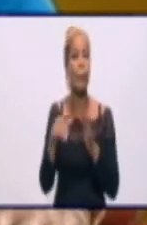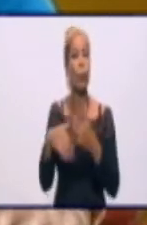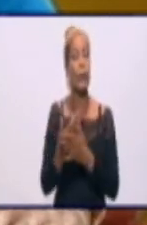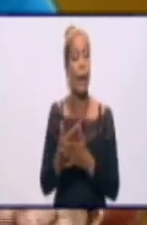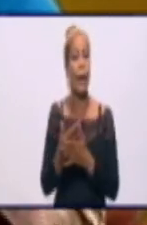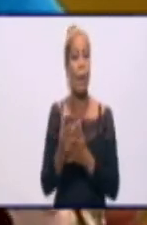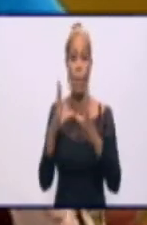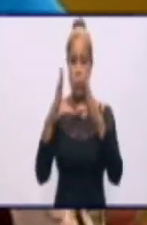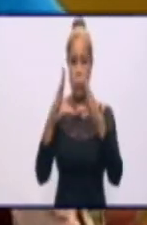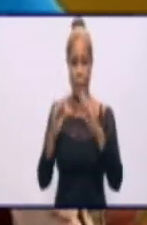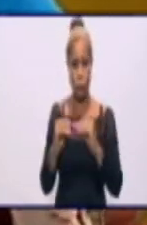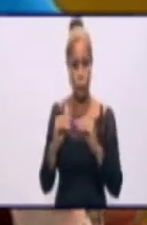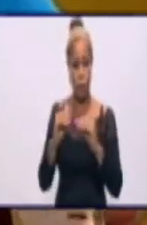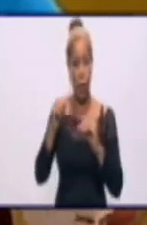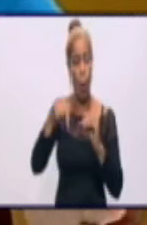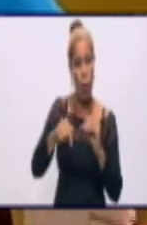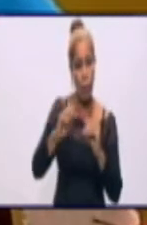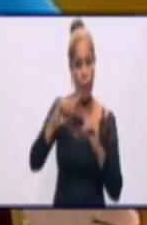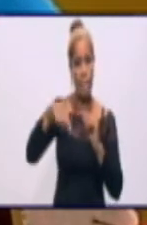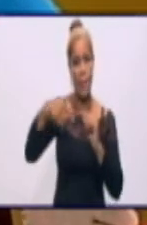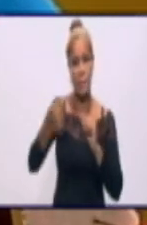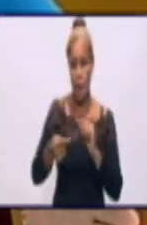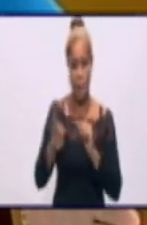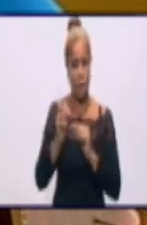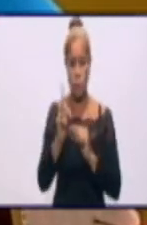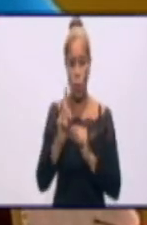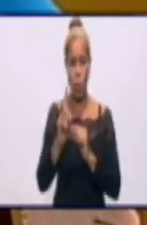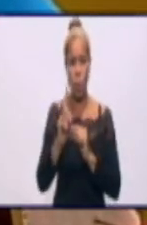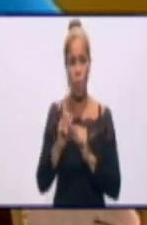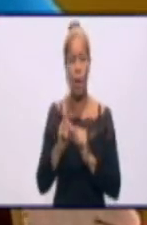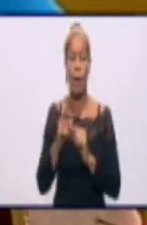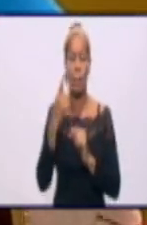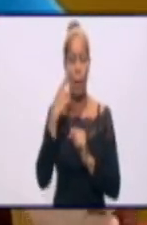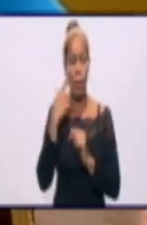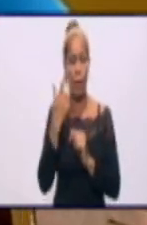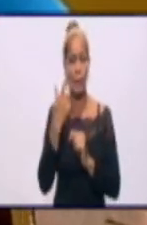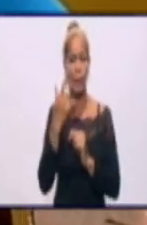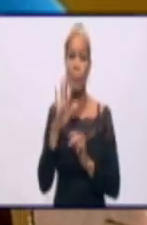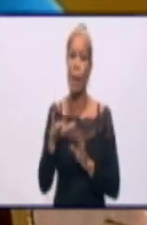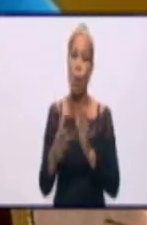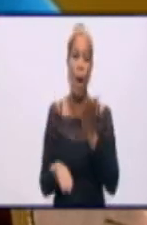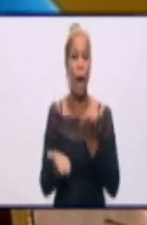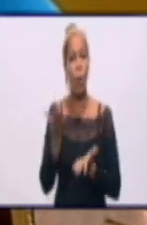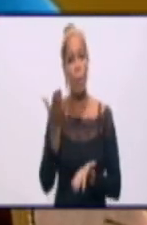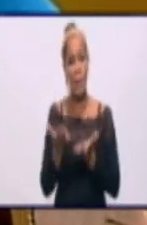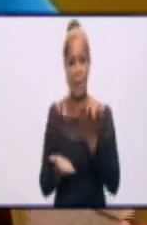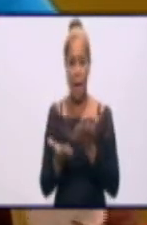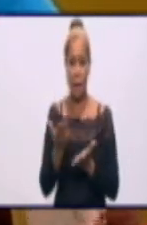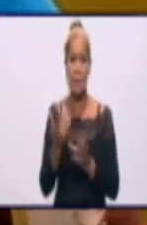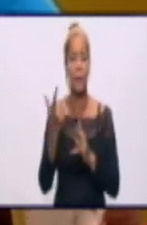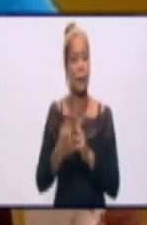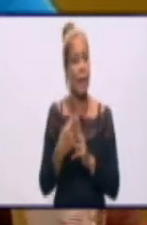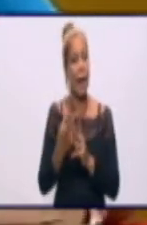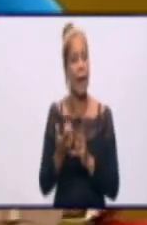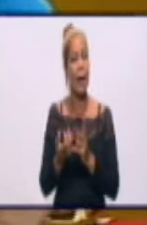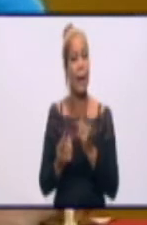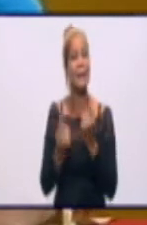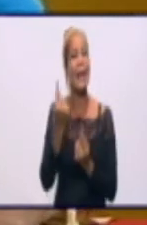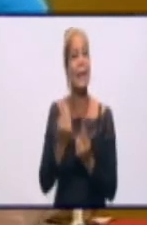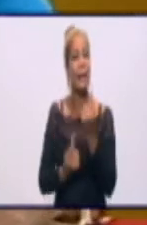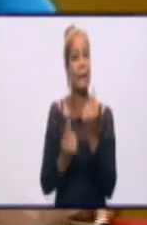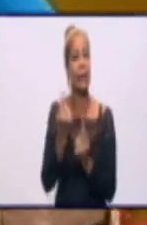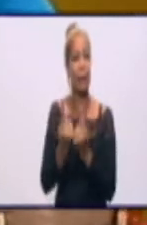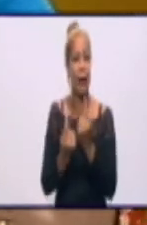circuitos que no han llamado, Bueno, me afectaron a las 3 y me repusieron a las 9, coge parte de día y parte de noche, pero estaba planificado